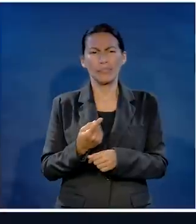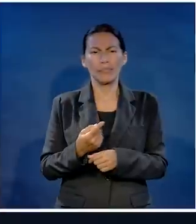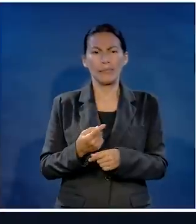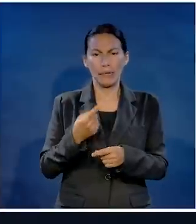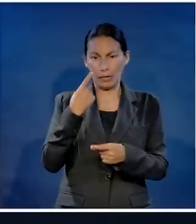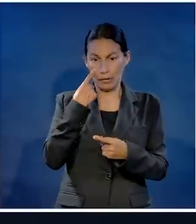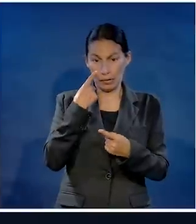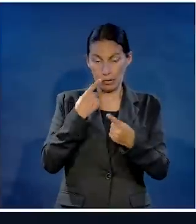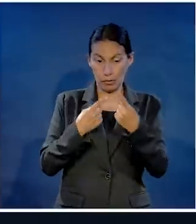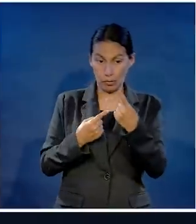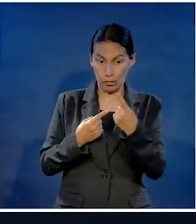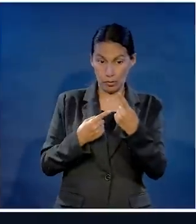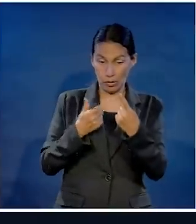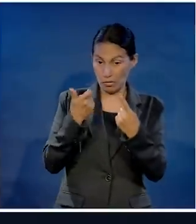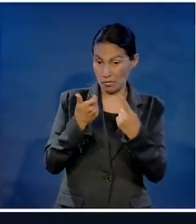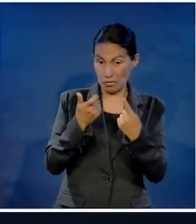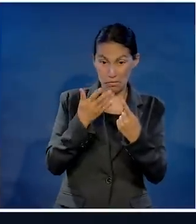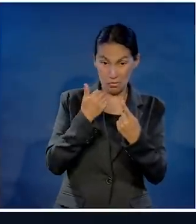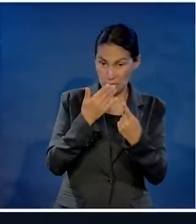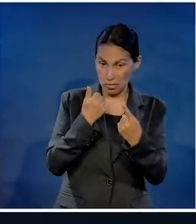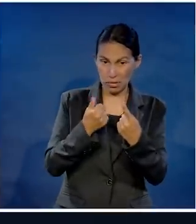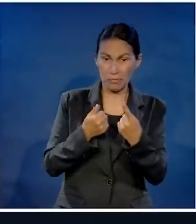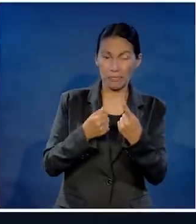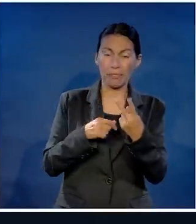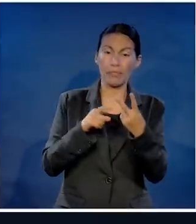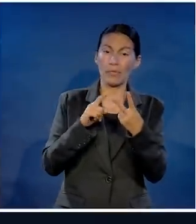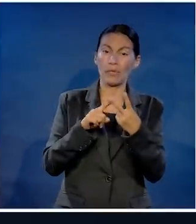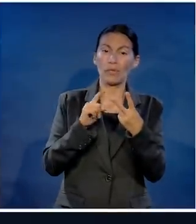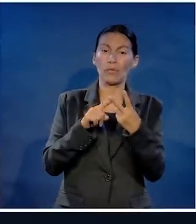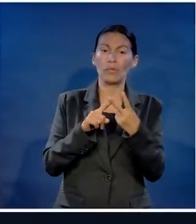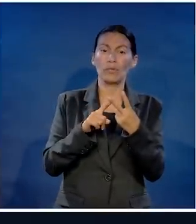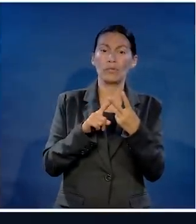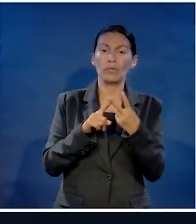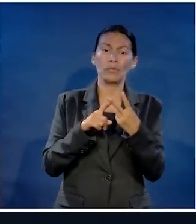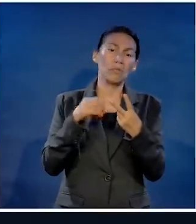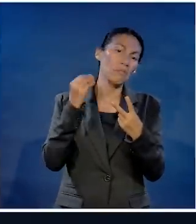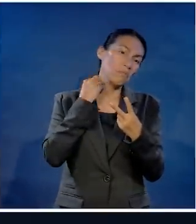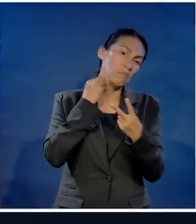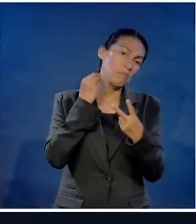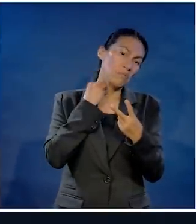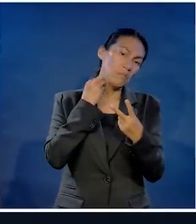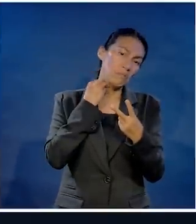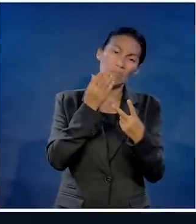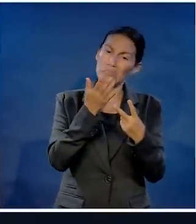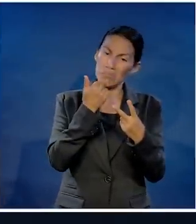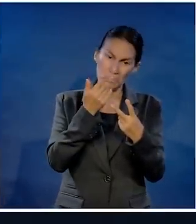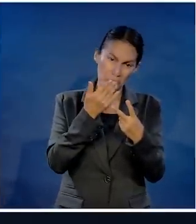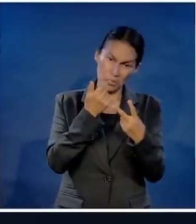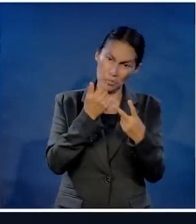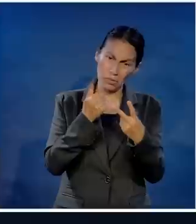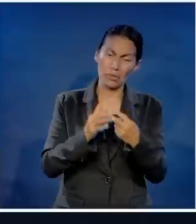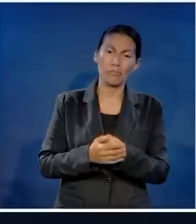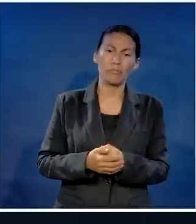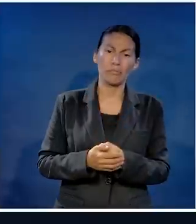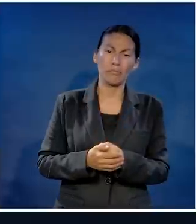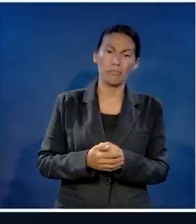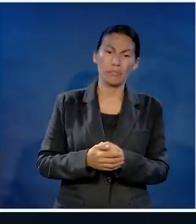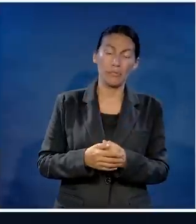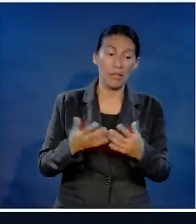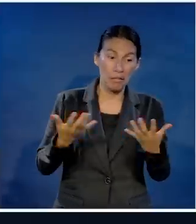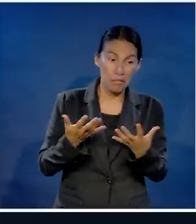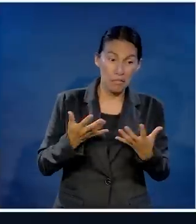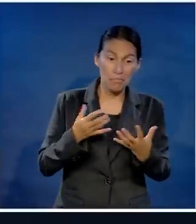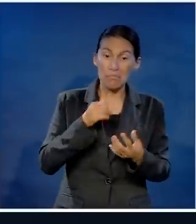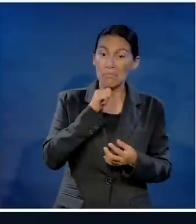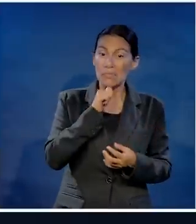¿Por qué? Por dos razones, me dice, una, no tiene dinero para moverse y dos, tampoco tiene abogado porque